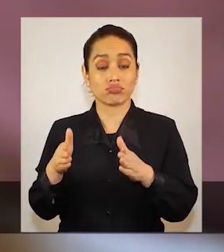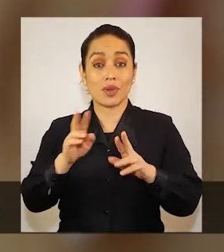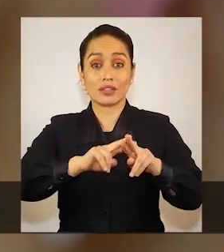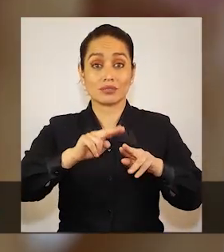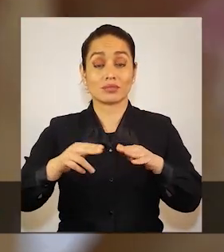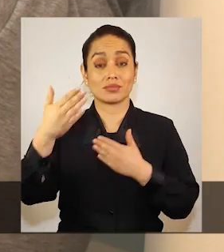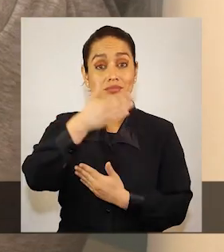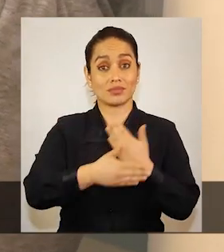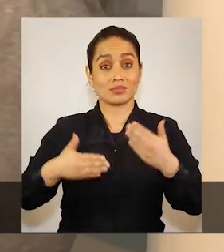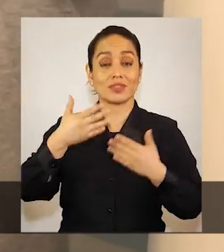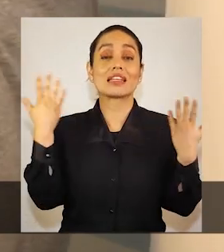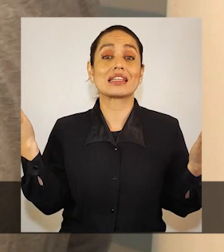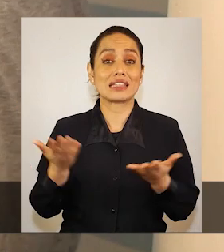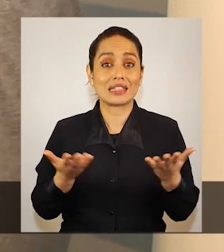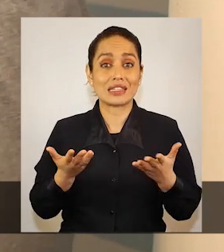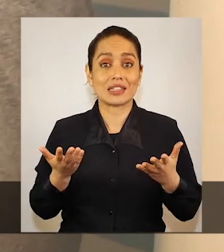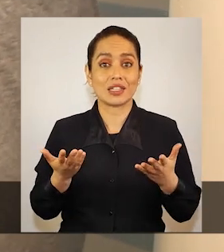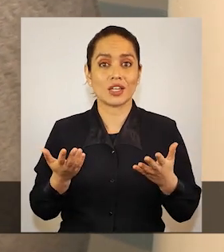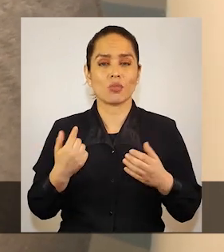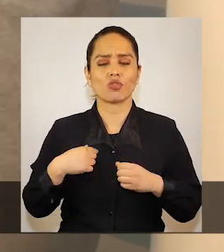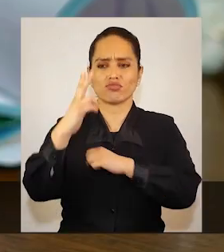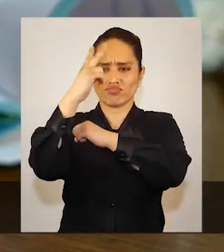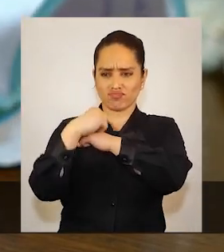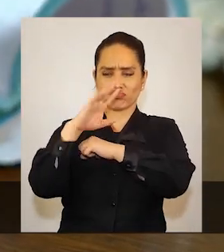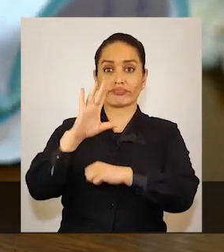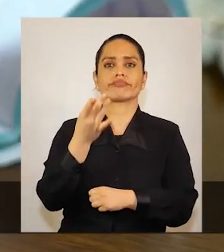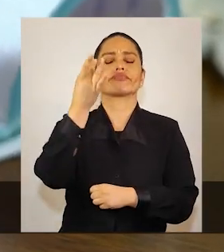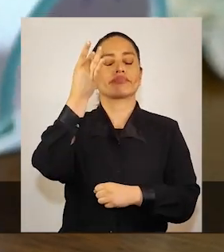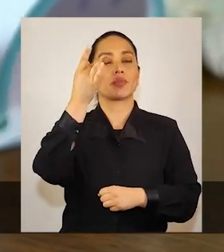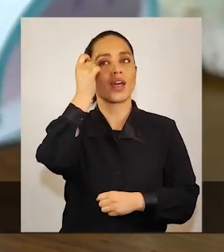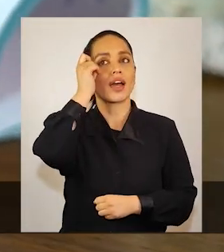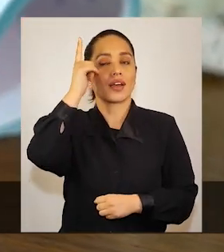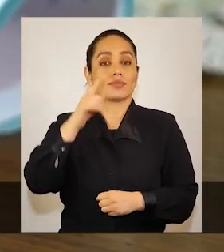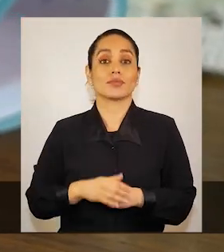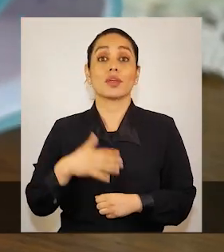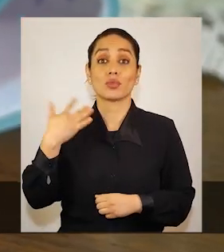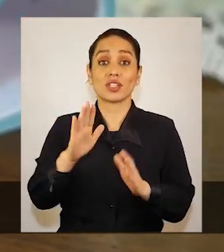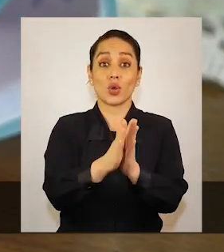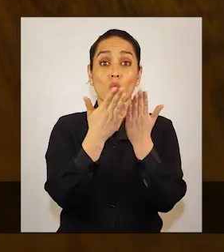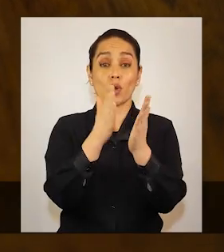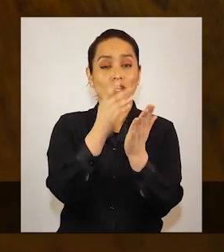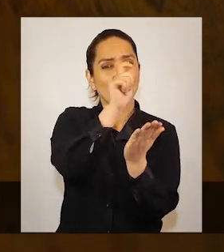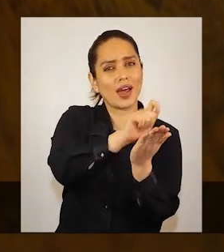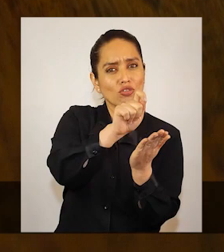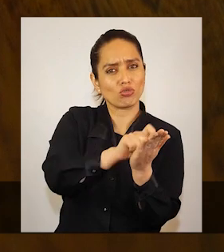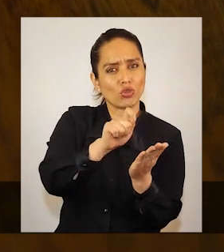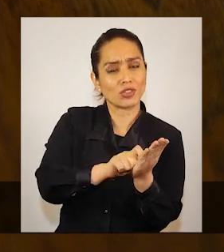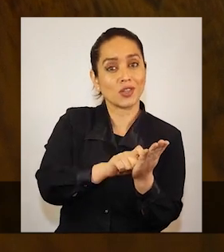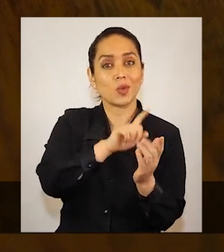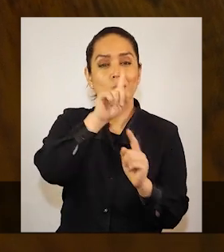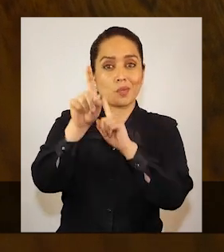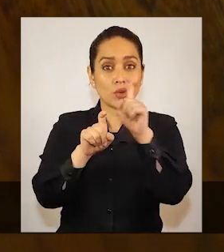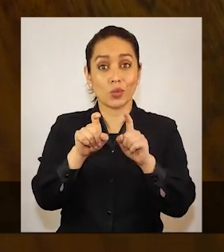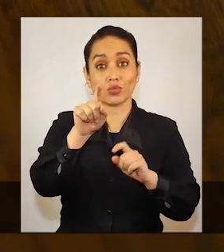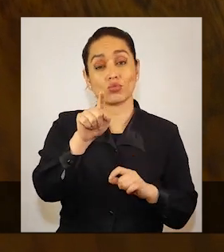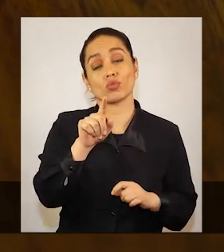autocuidado es el autodiagnóstico. Es importante que busques un cuaderno para ir anotando las preguntas